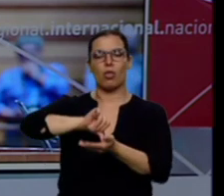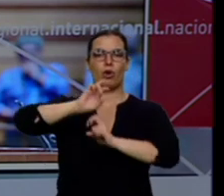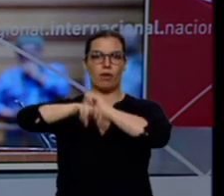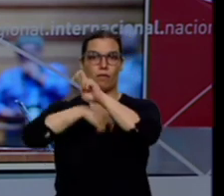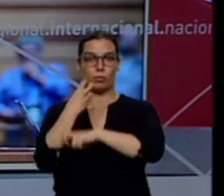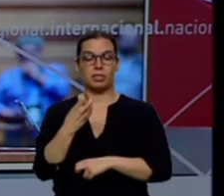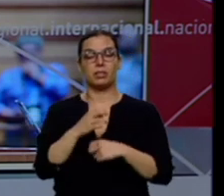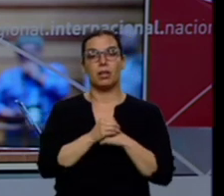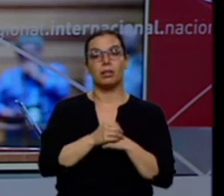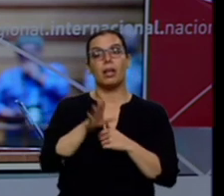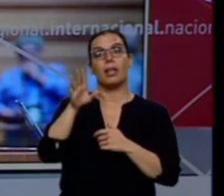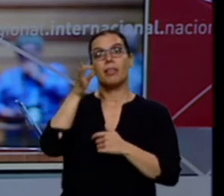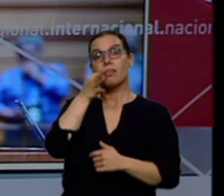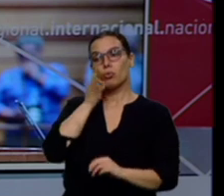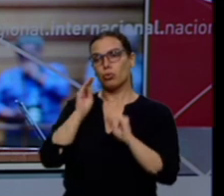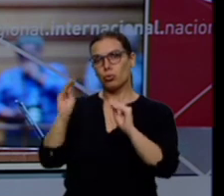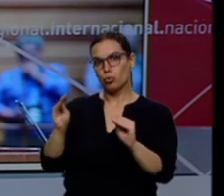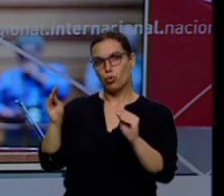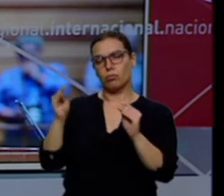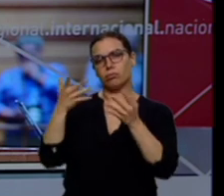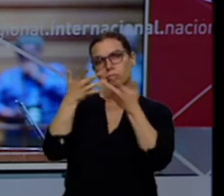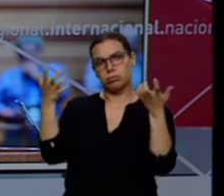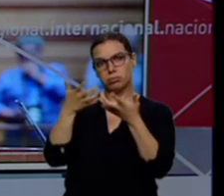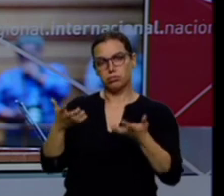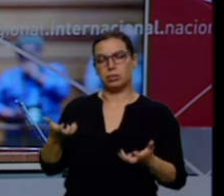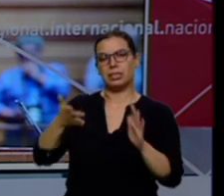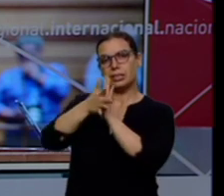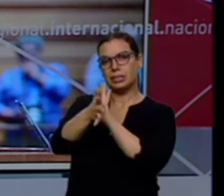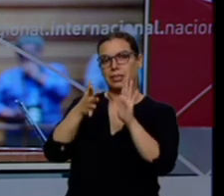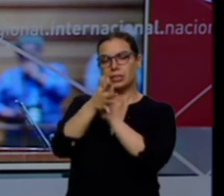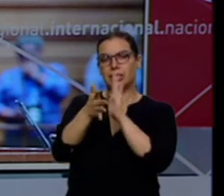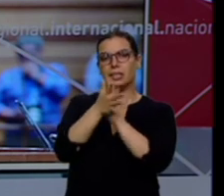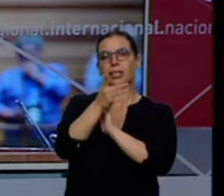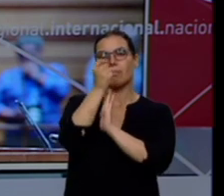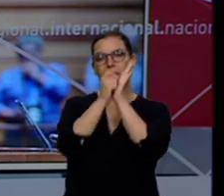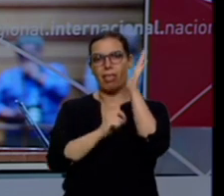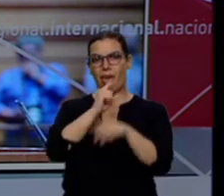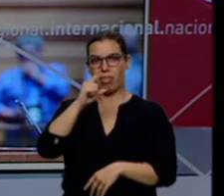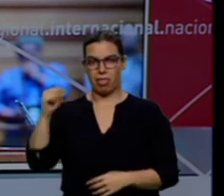recogido las 100 medidas del pacto, como la lucha contra la despoblación y la regeneración política.